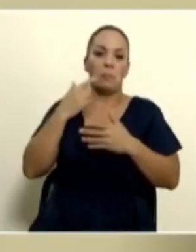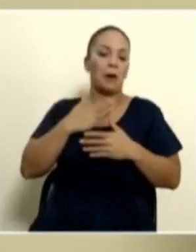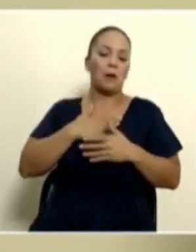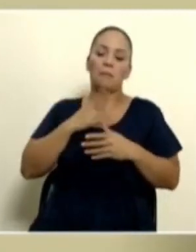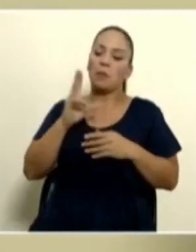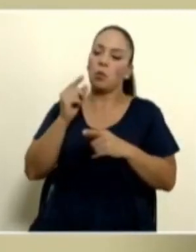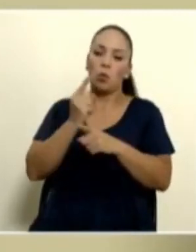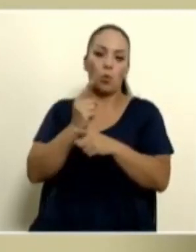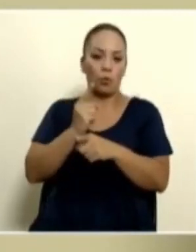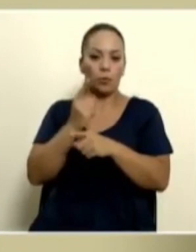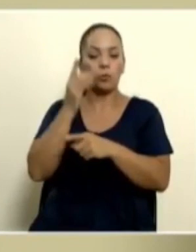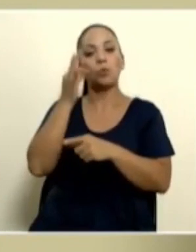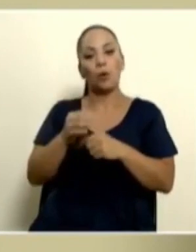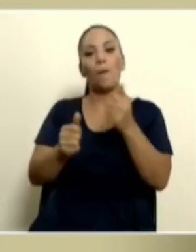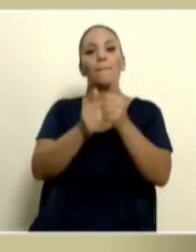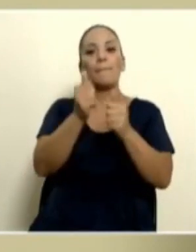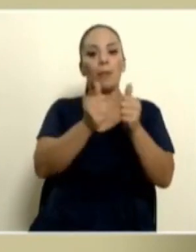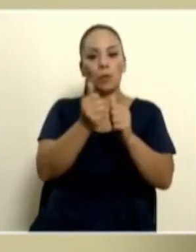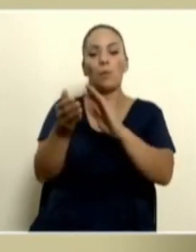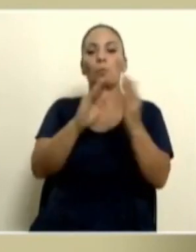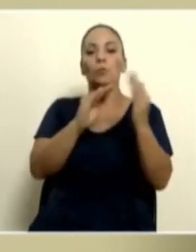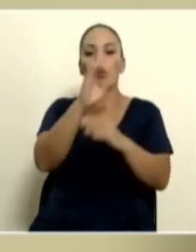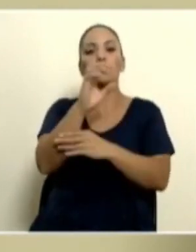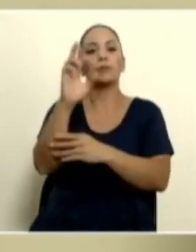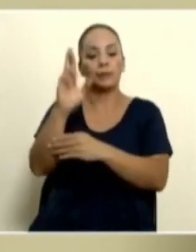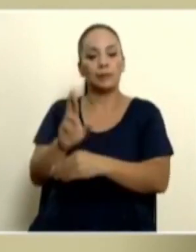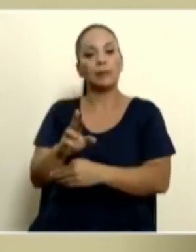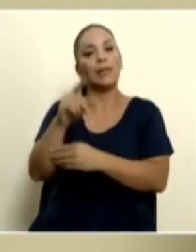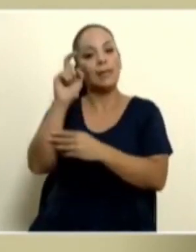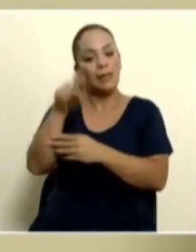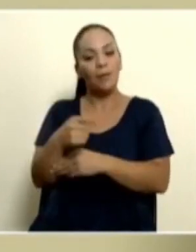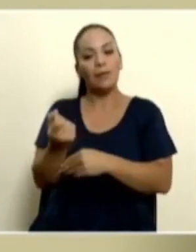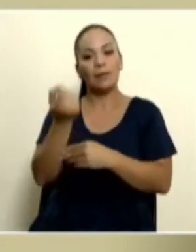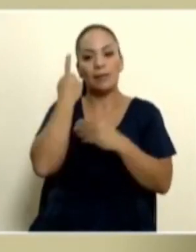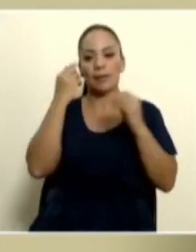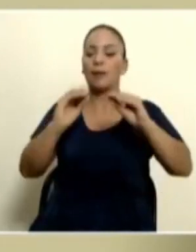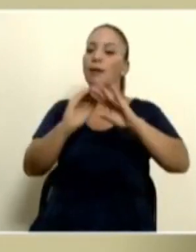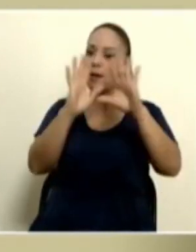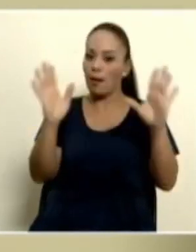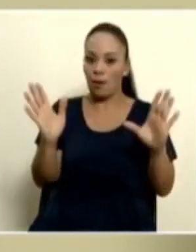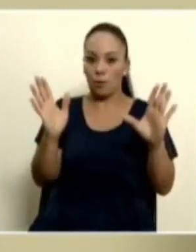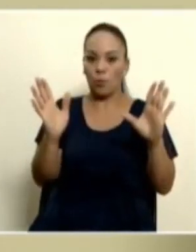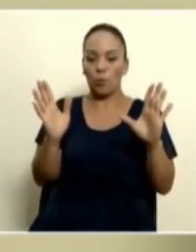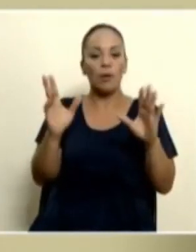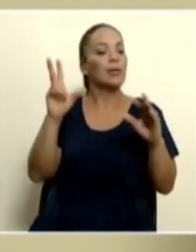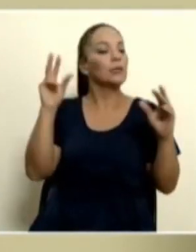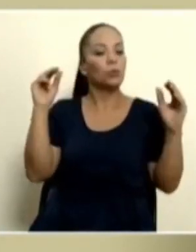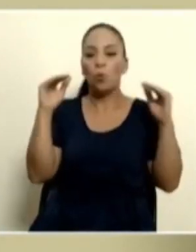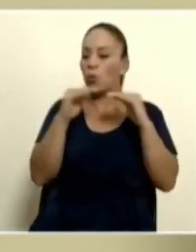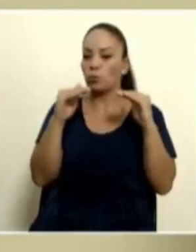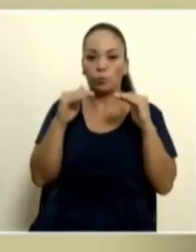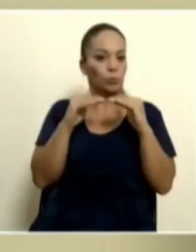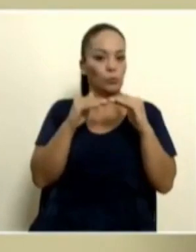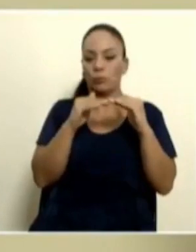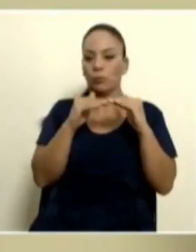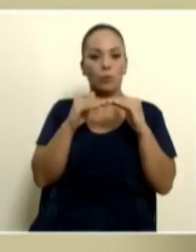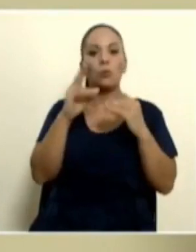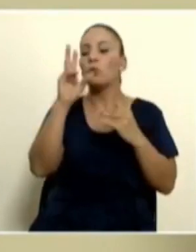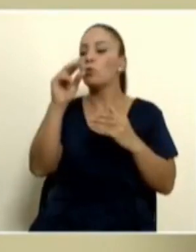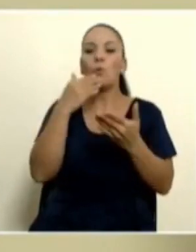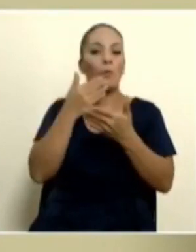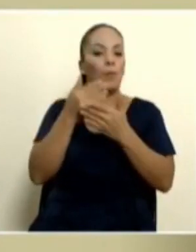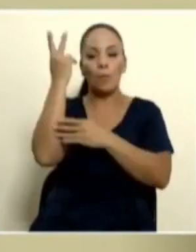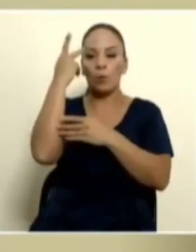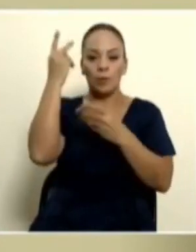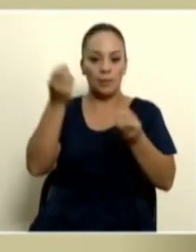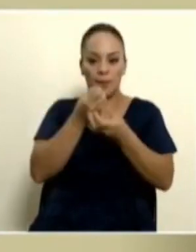que la mayoría de la población costarricense tiene que tener claro que no se vale, no es buena política